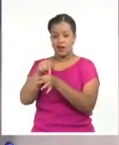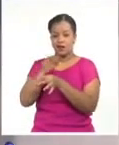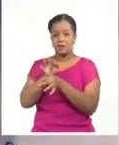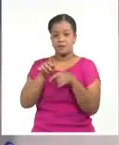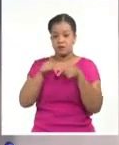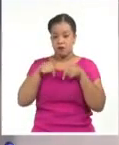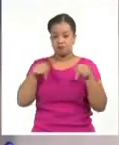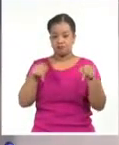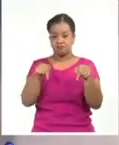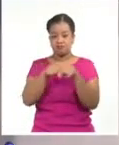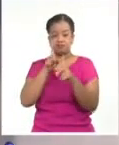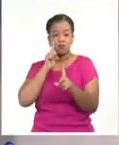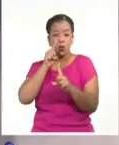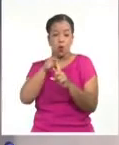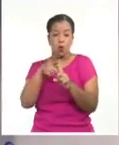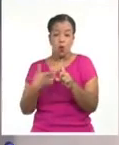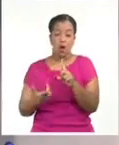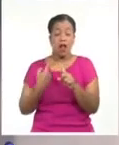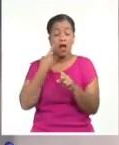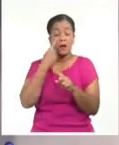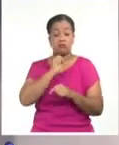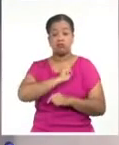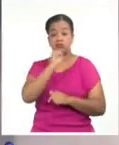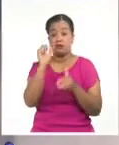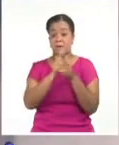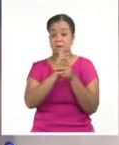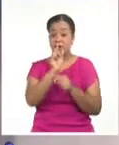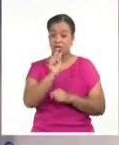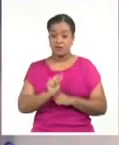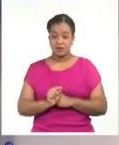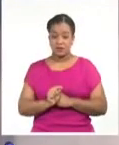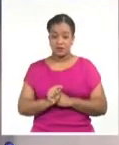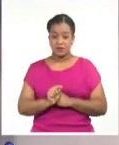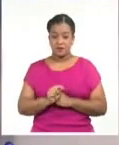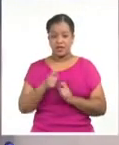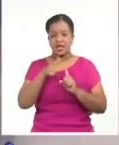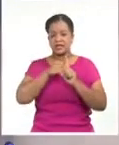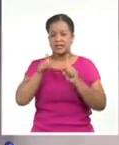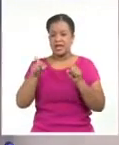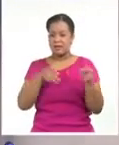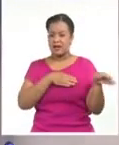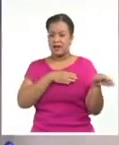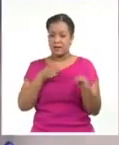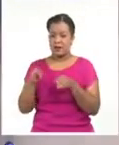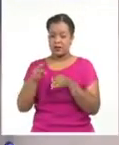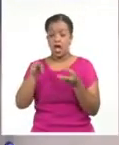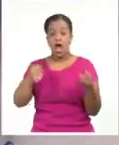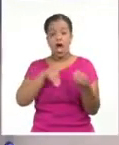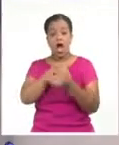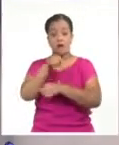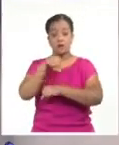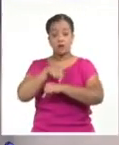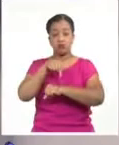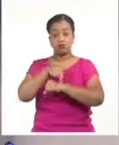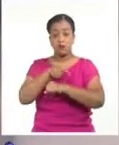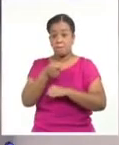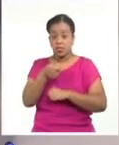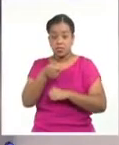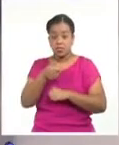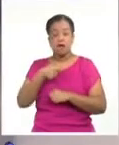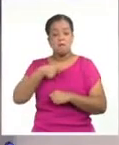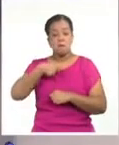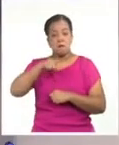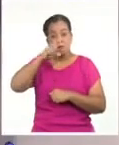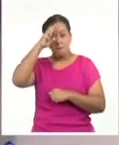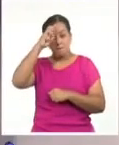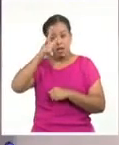Fernández con el objetivo de asegurar el boleto a la post-temporada. Cambiamos de tema. Con cambios de última hora parten en breve hacia México los